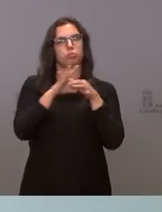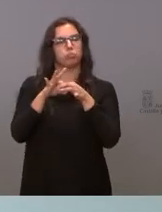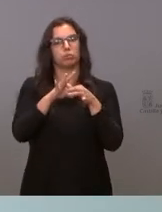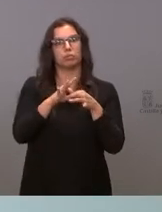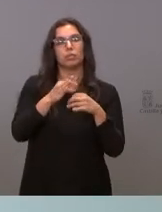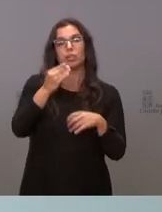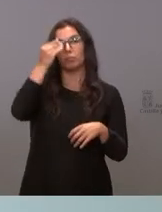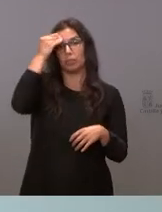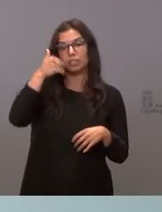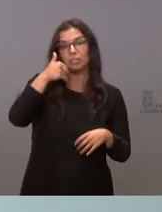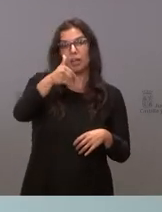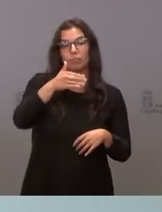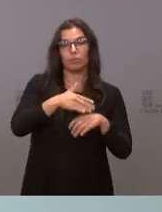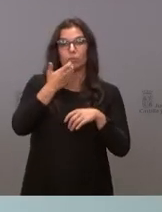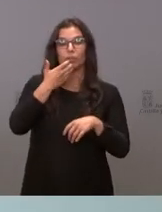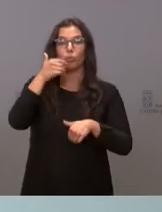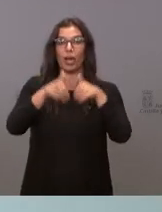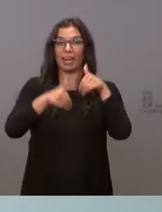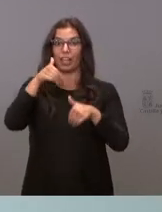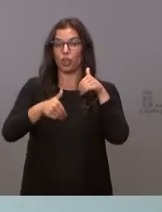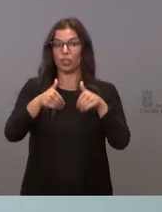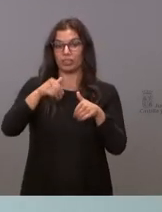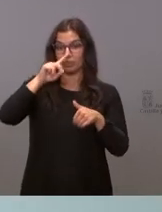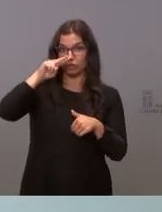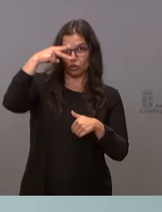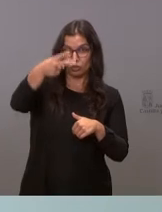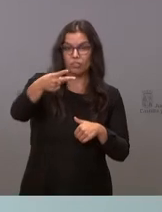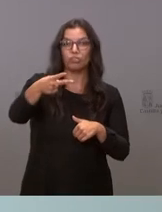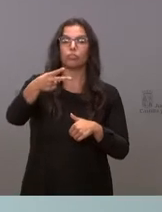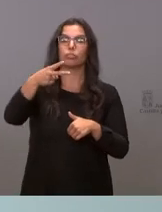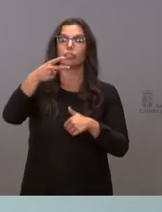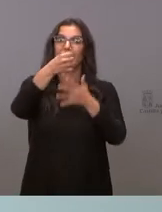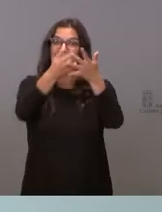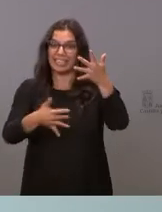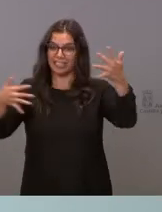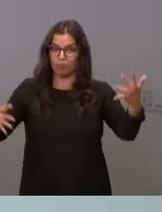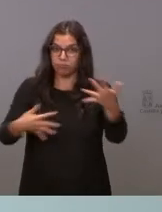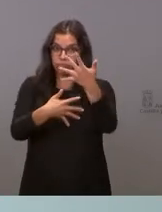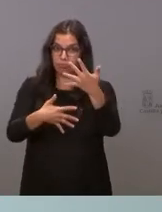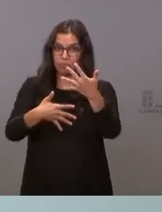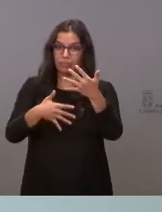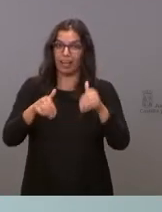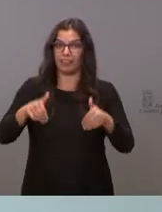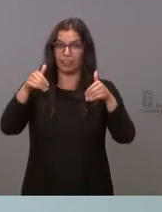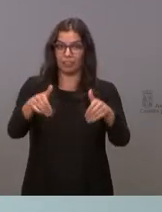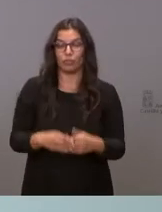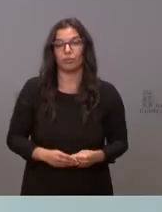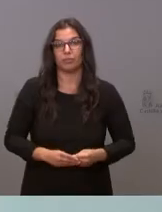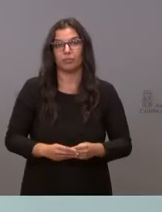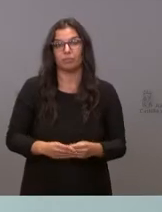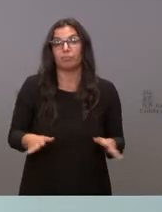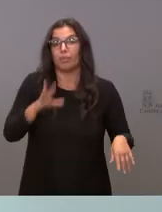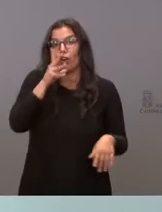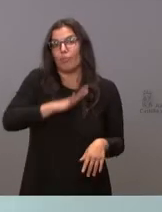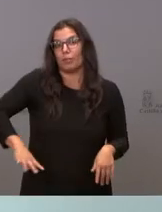lista electoral para el año 2023? Yo, estamos en el 2021.